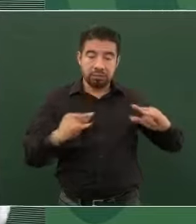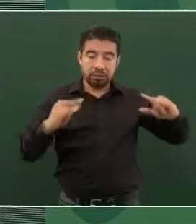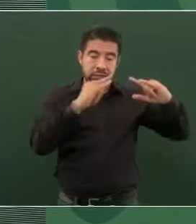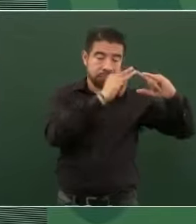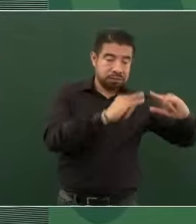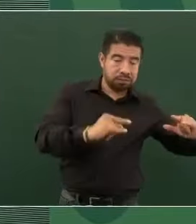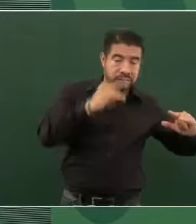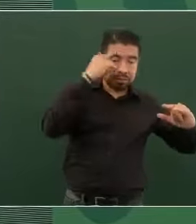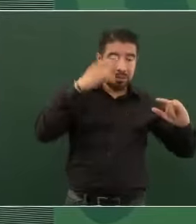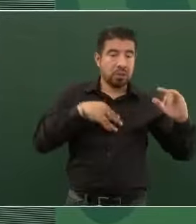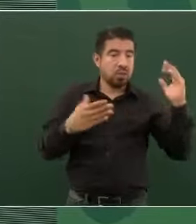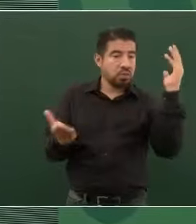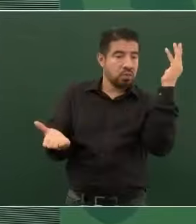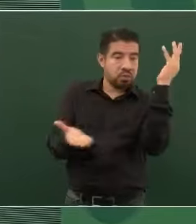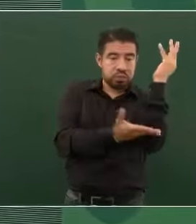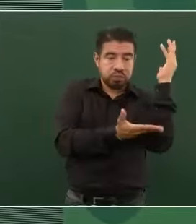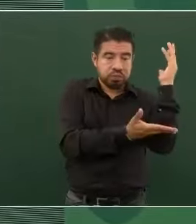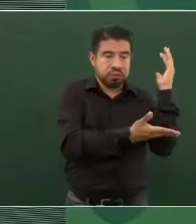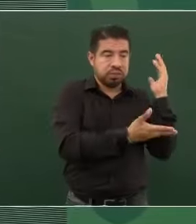la caoba,